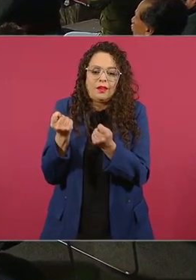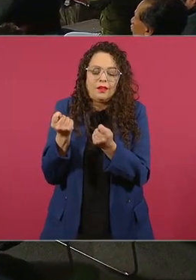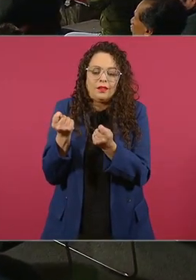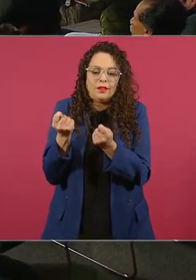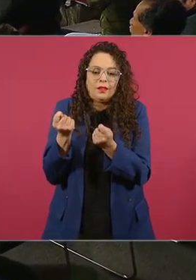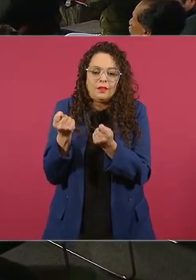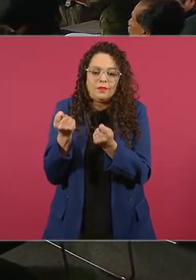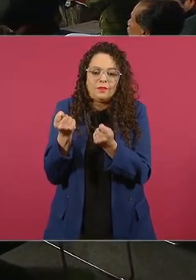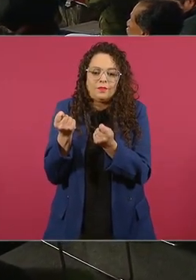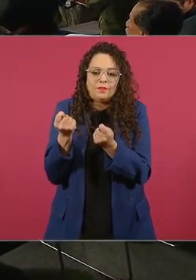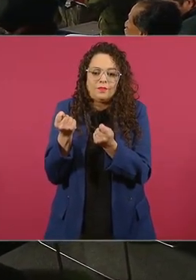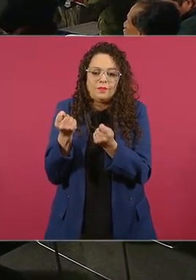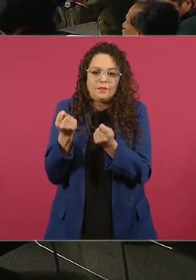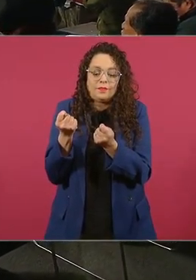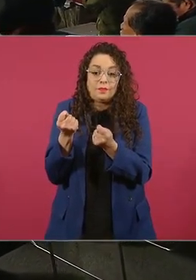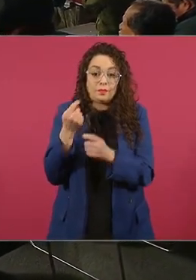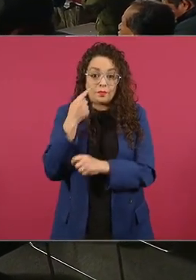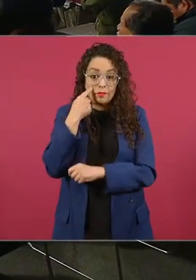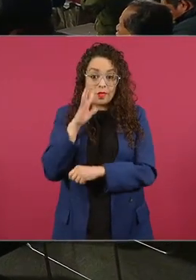36 años